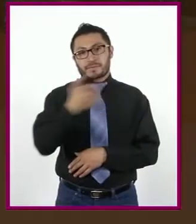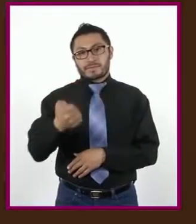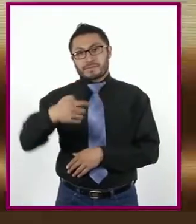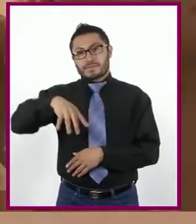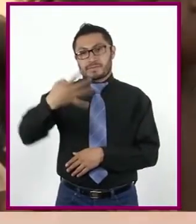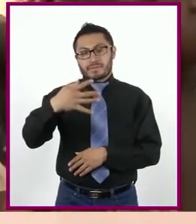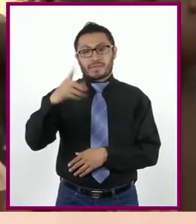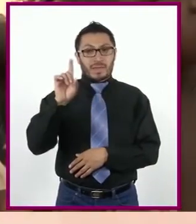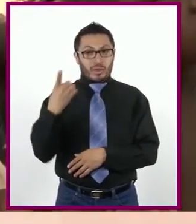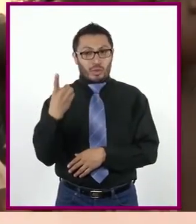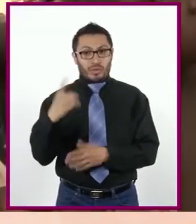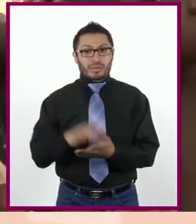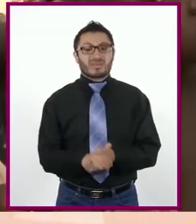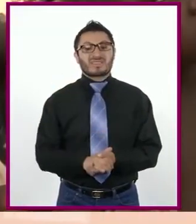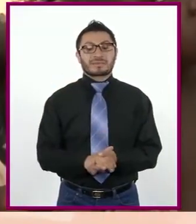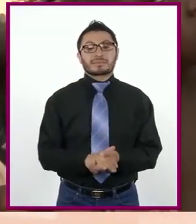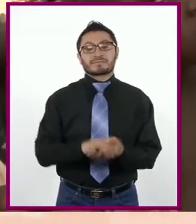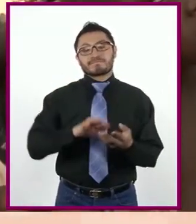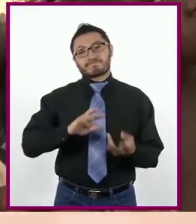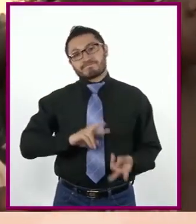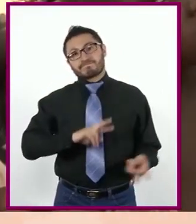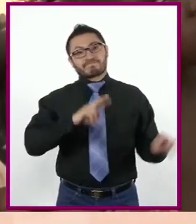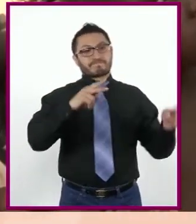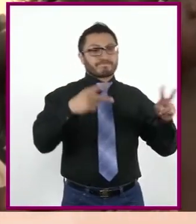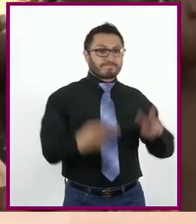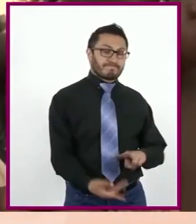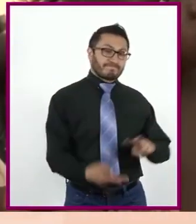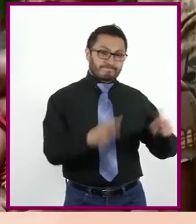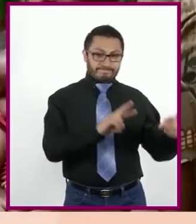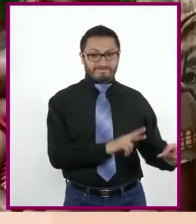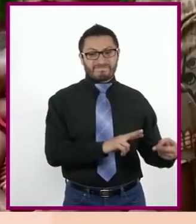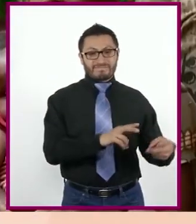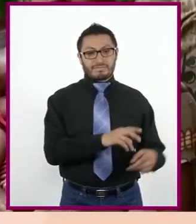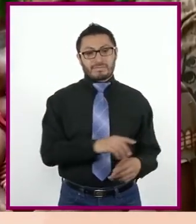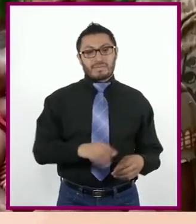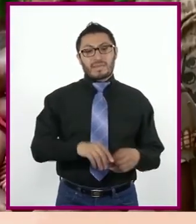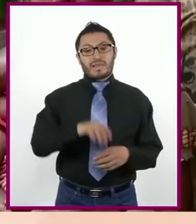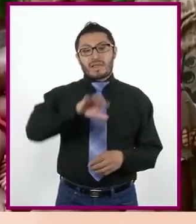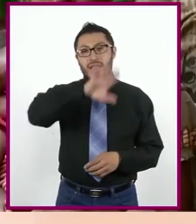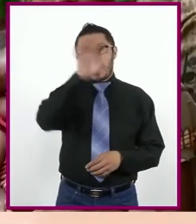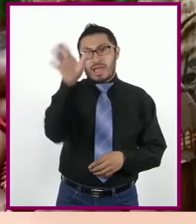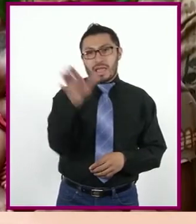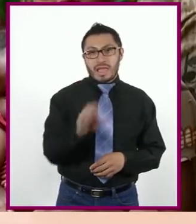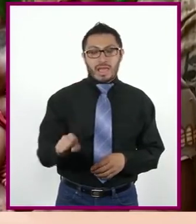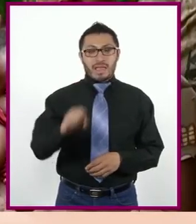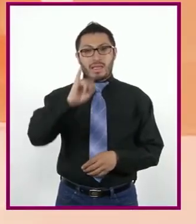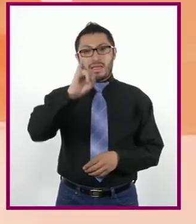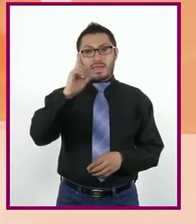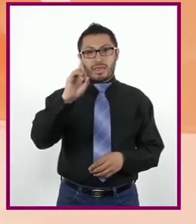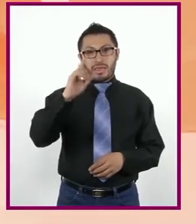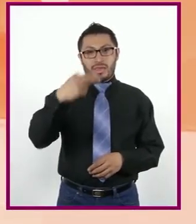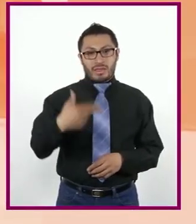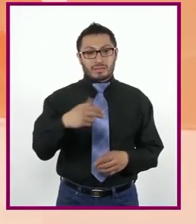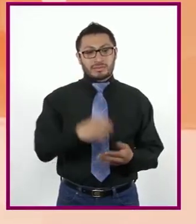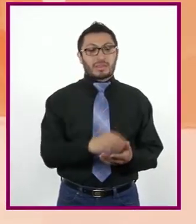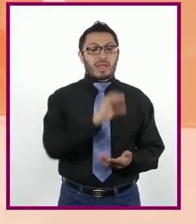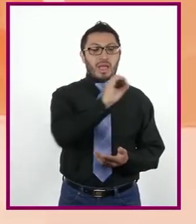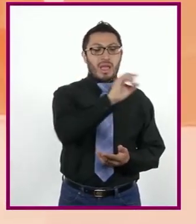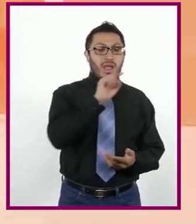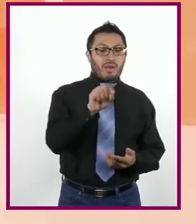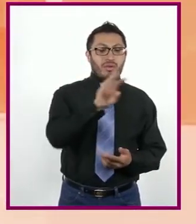En comparación, la República Centroafricana cuenta con un IDH muy bajo, 0